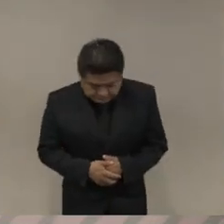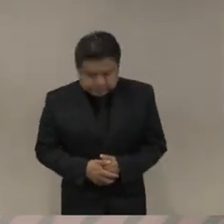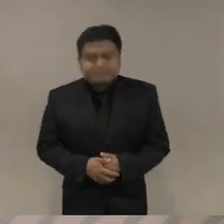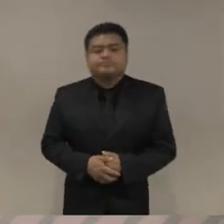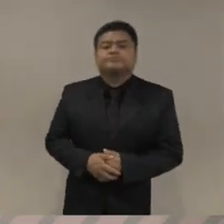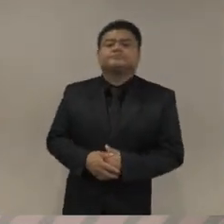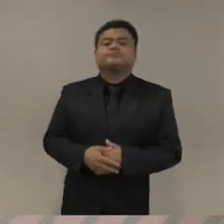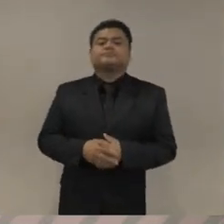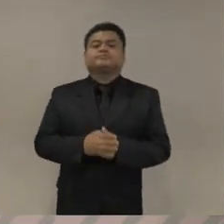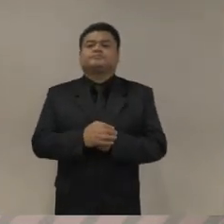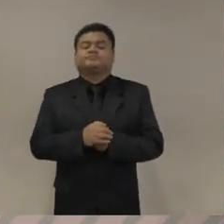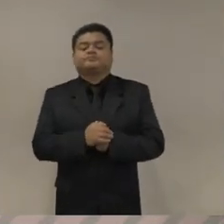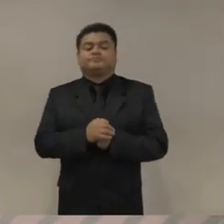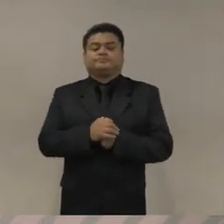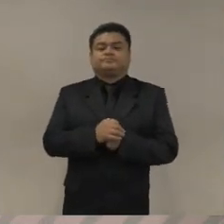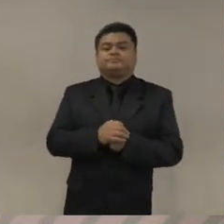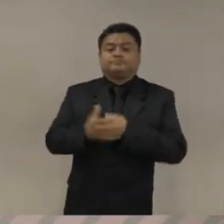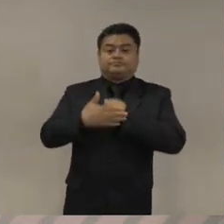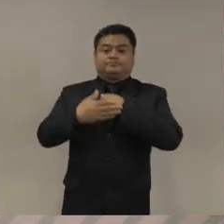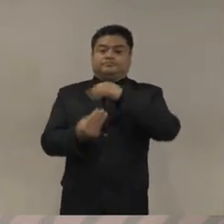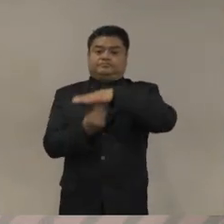relación cívico-militar en sus países